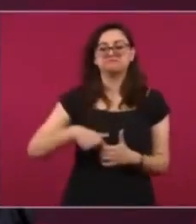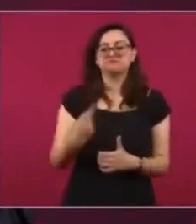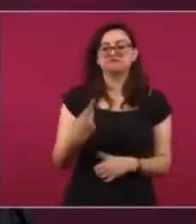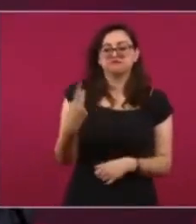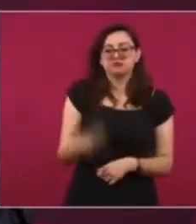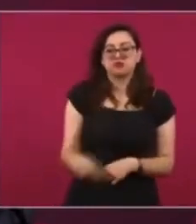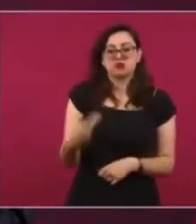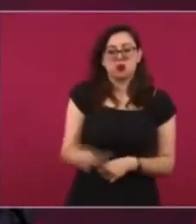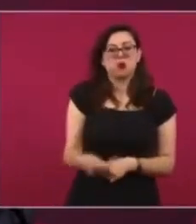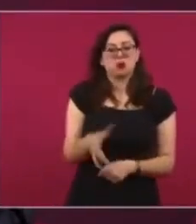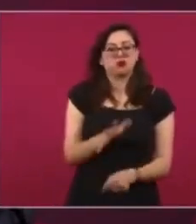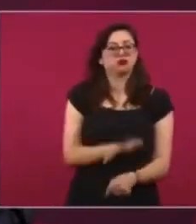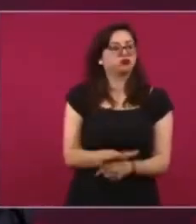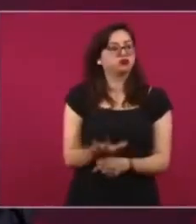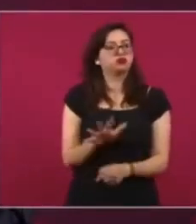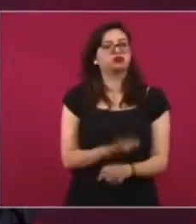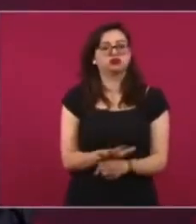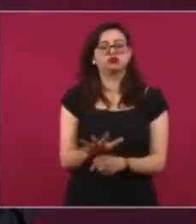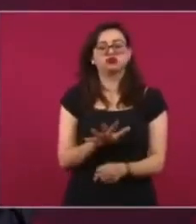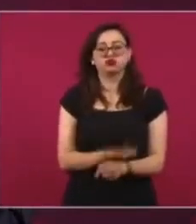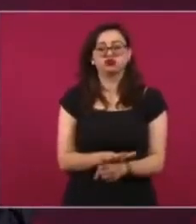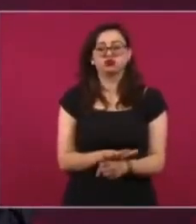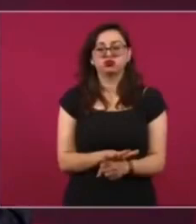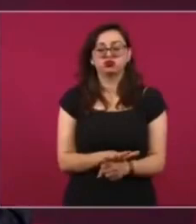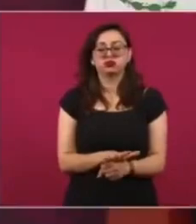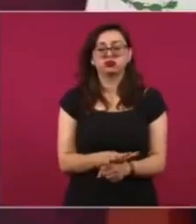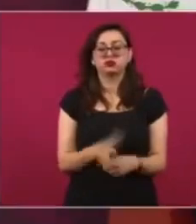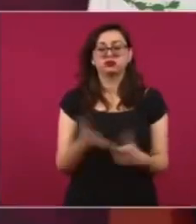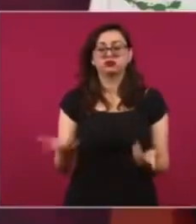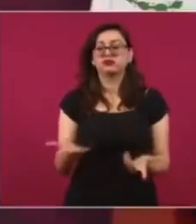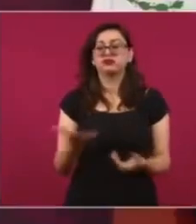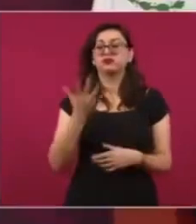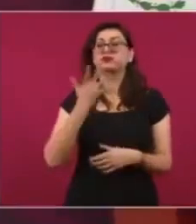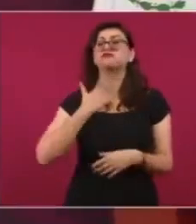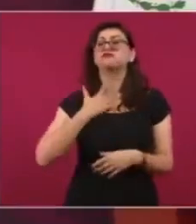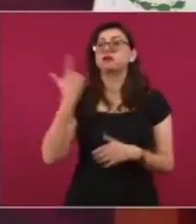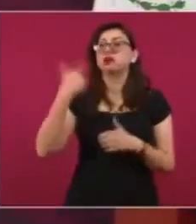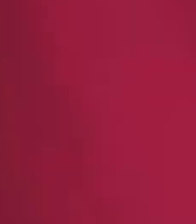combustibles en México y vamos a ser autosuficientes.